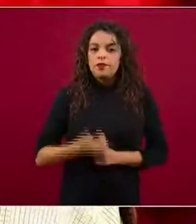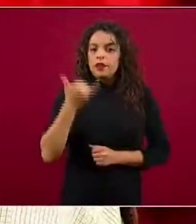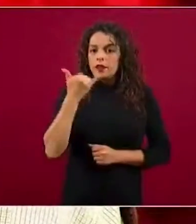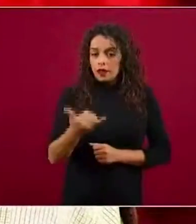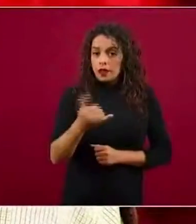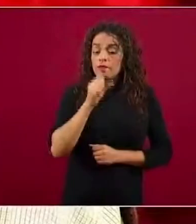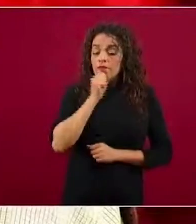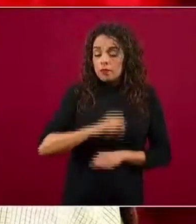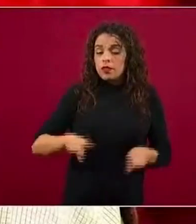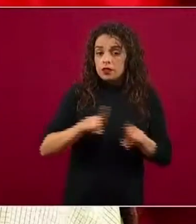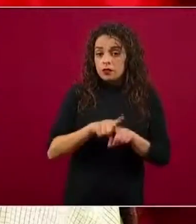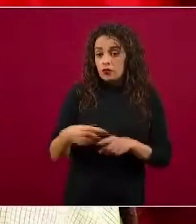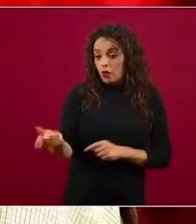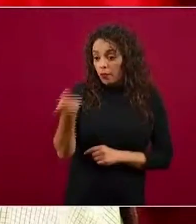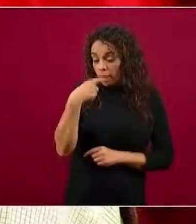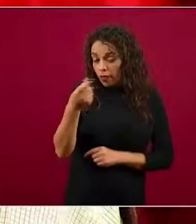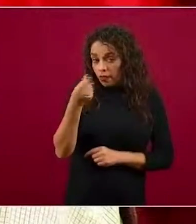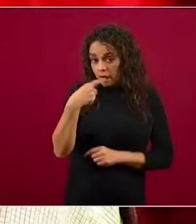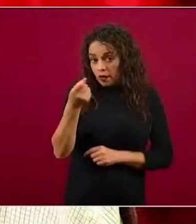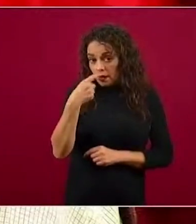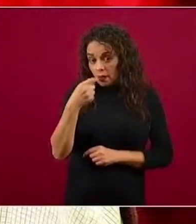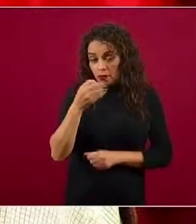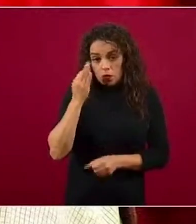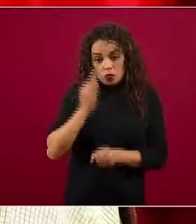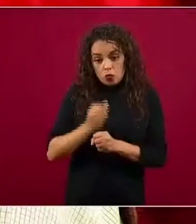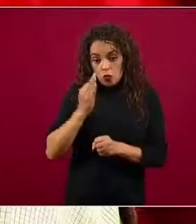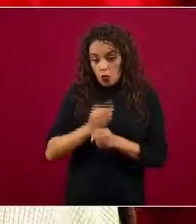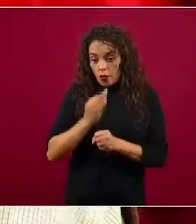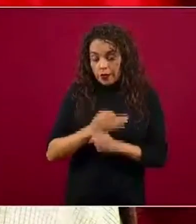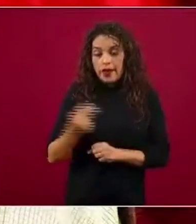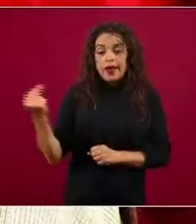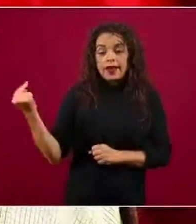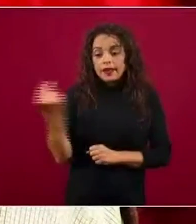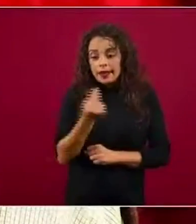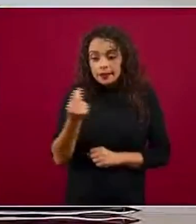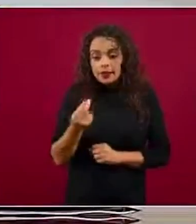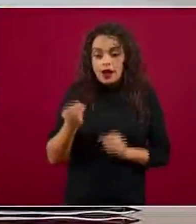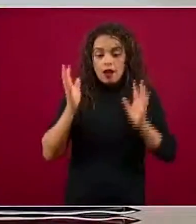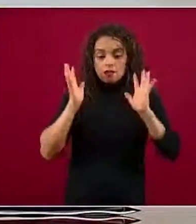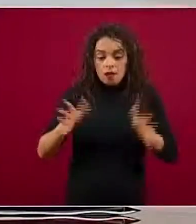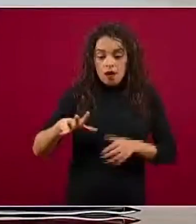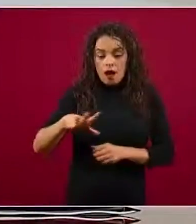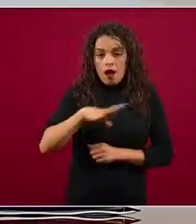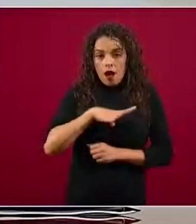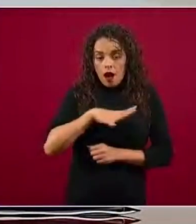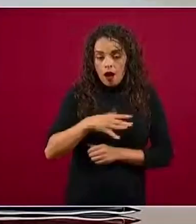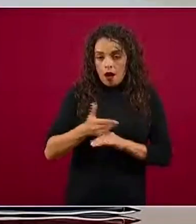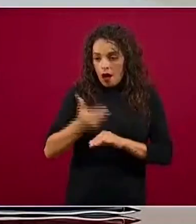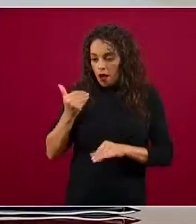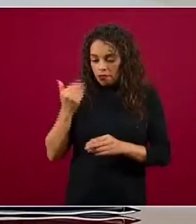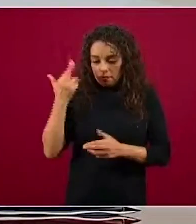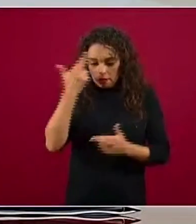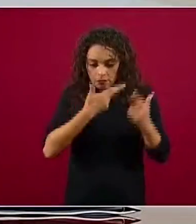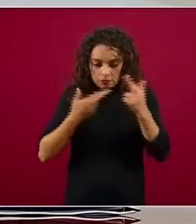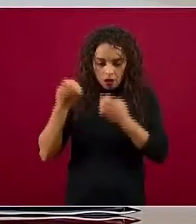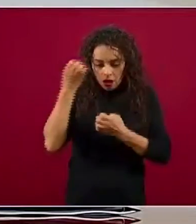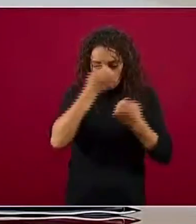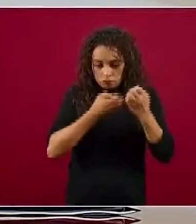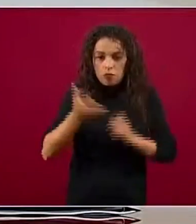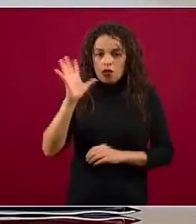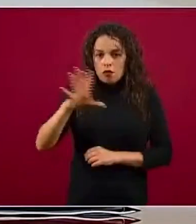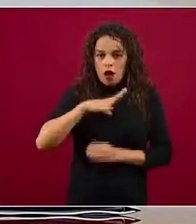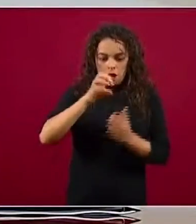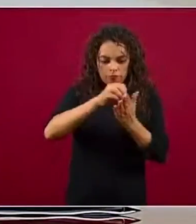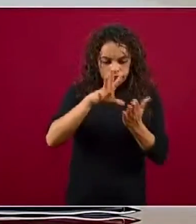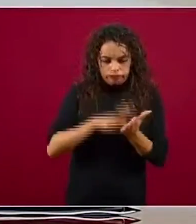lo que marca en la actualidad la necesidad que ya está estudiada, ya tenemos esa información.